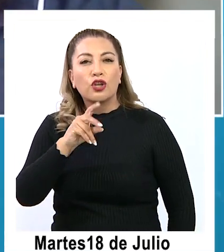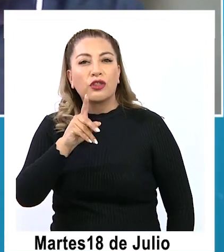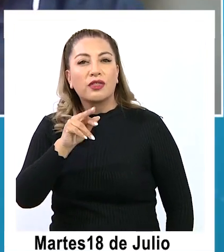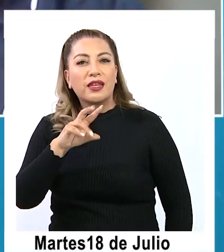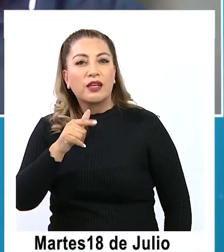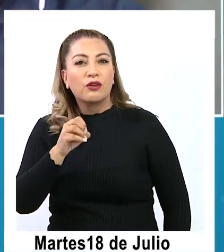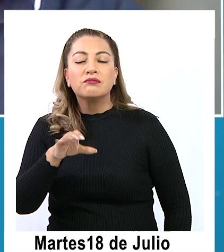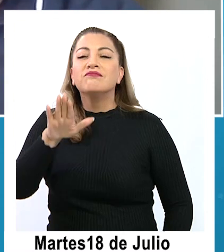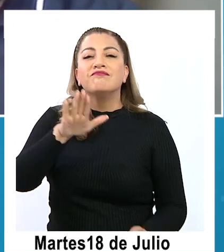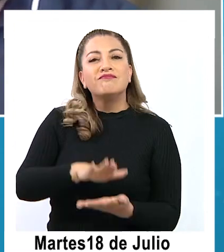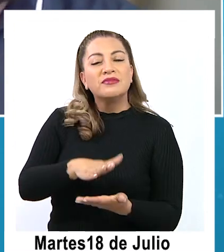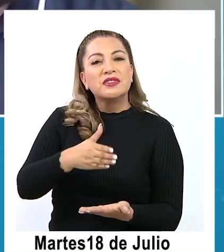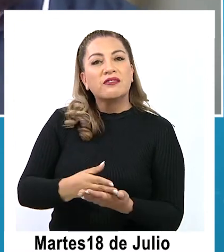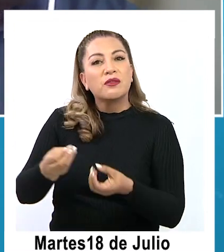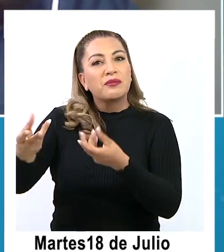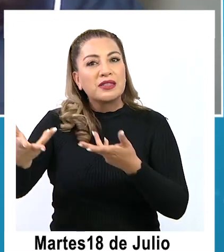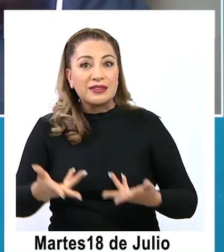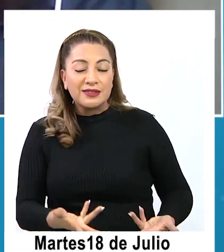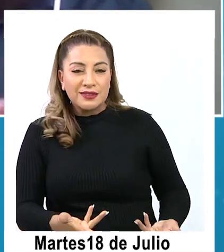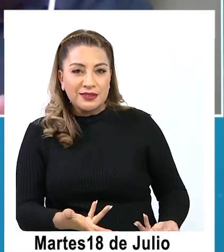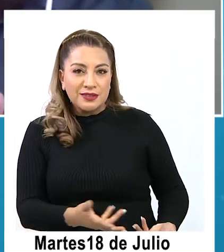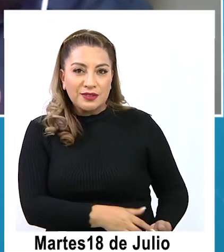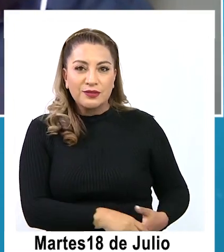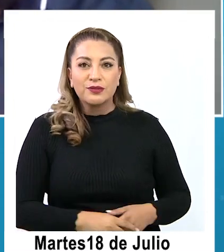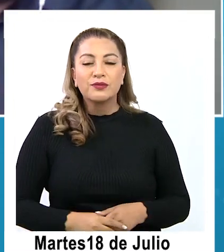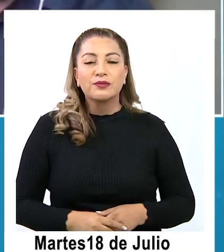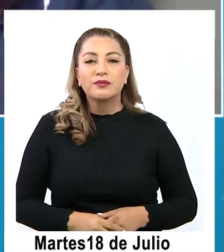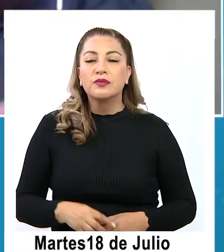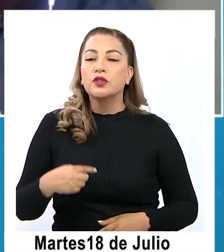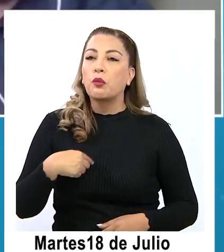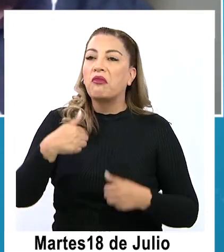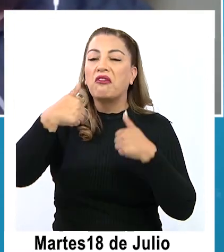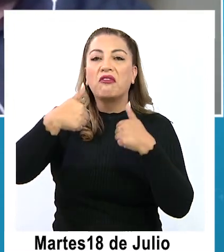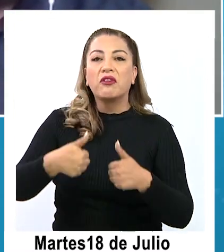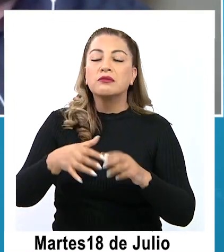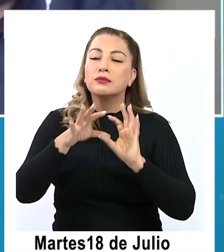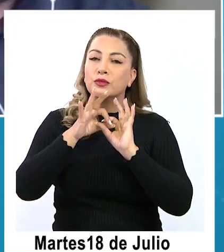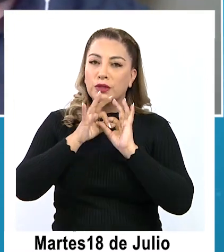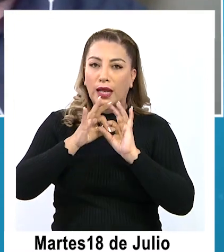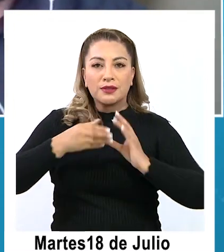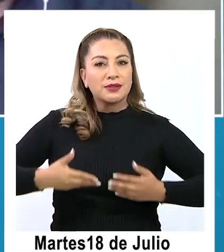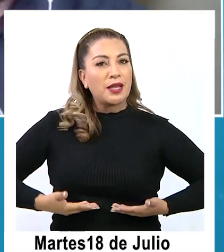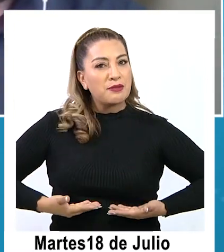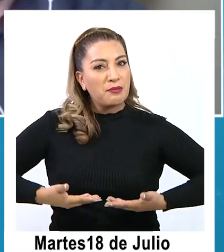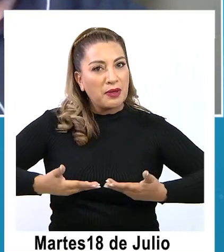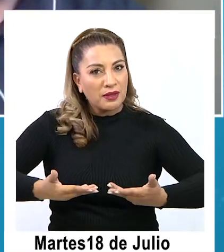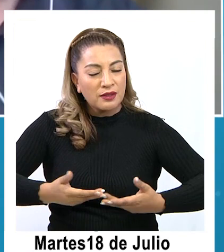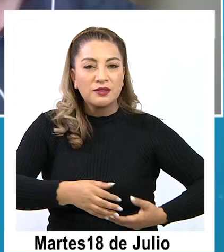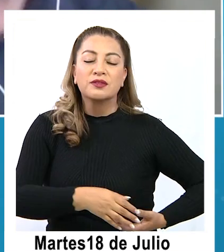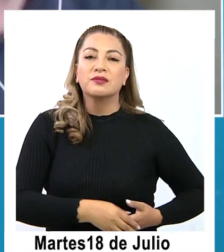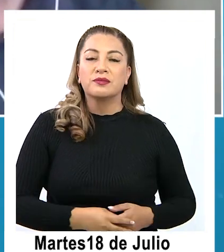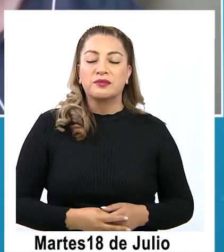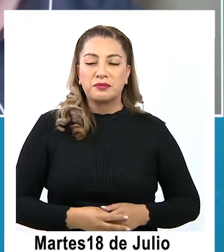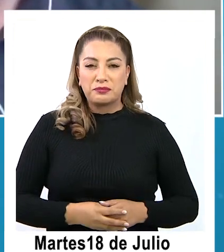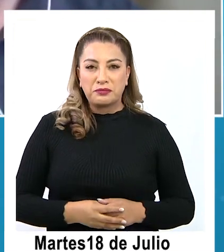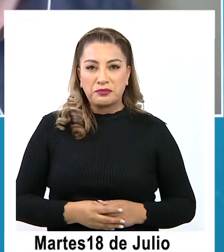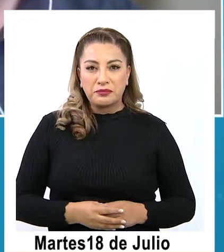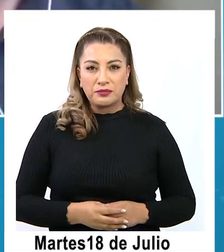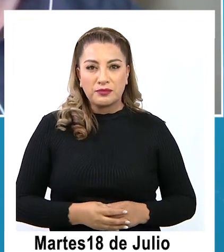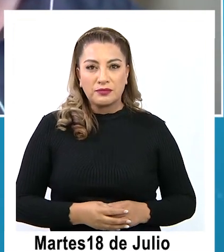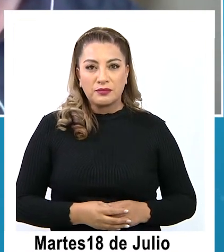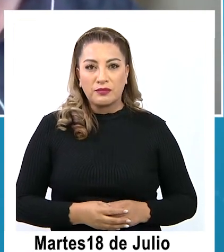bienvenido director ¿Cómo está? Muy bien Karim muy agradecido por la invitación eh para poder